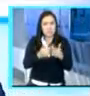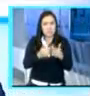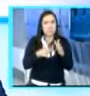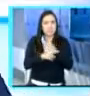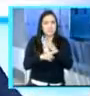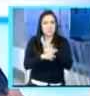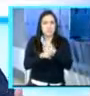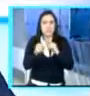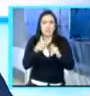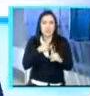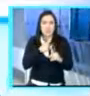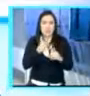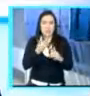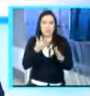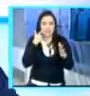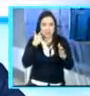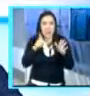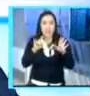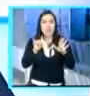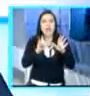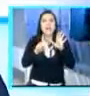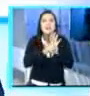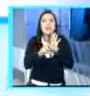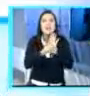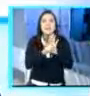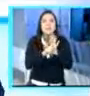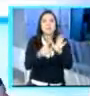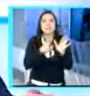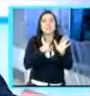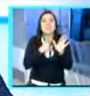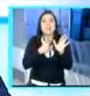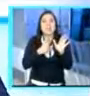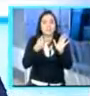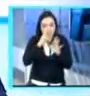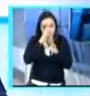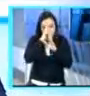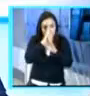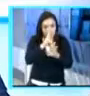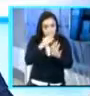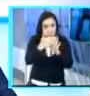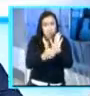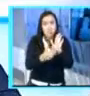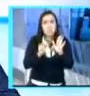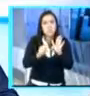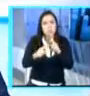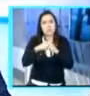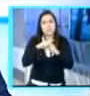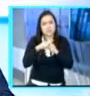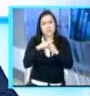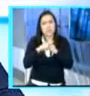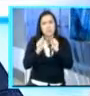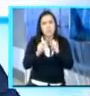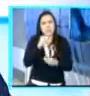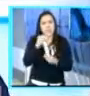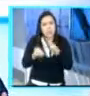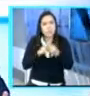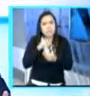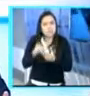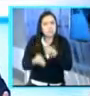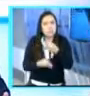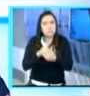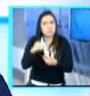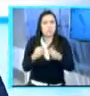elecciones limpias van a ser legítimas, el próximo gobierno va a ser legítimo. Todo eso es extremadamente positivo. Y si uno ve las variables